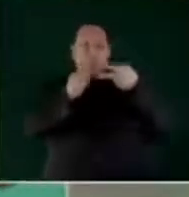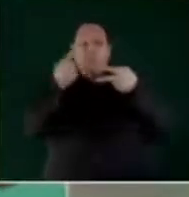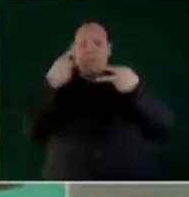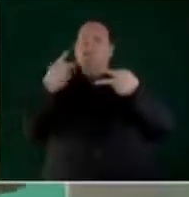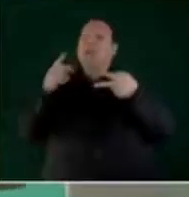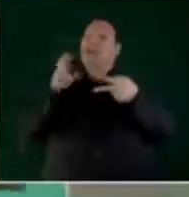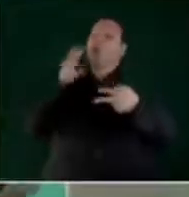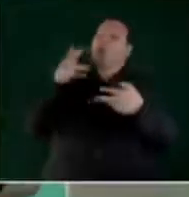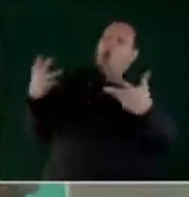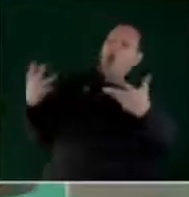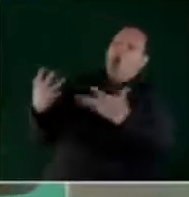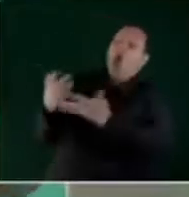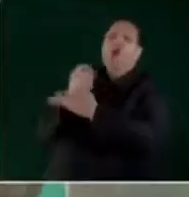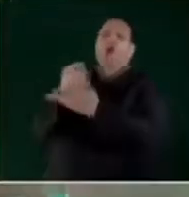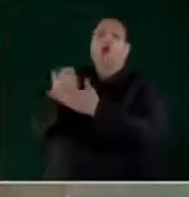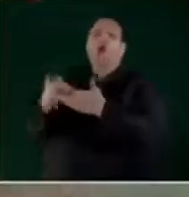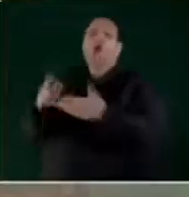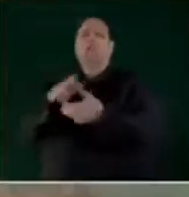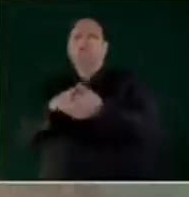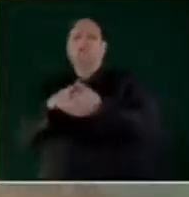gobernatura de Chihuahua, juntos,